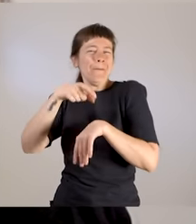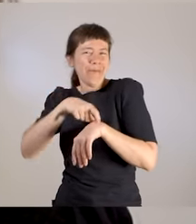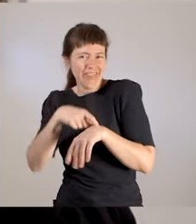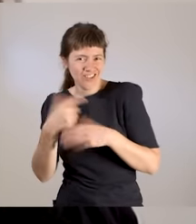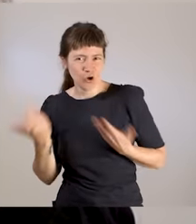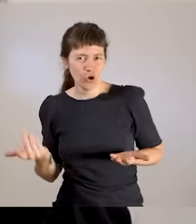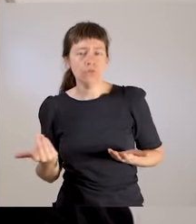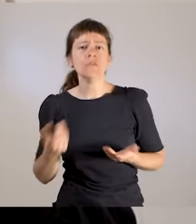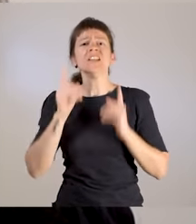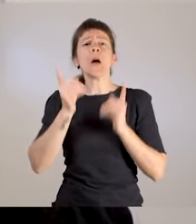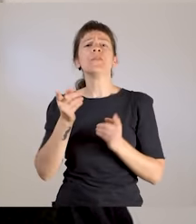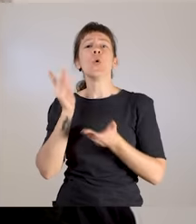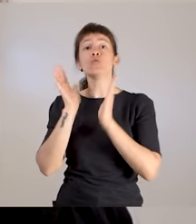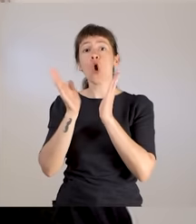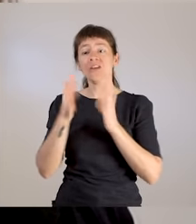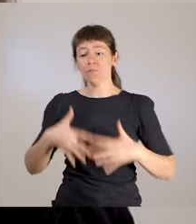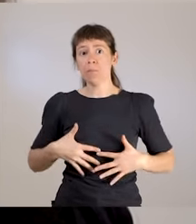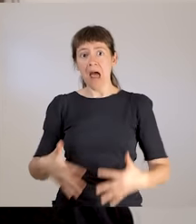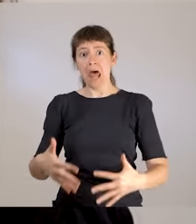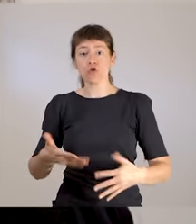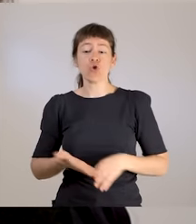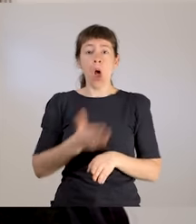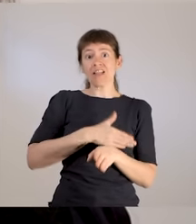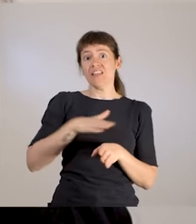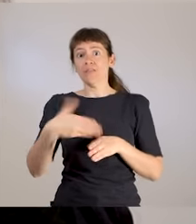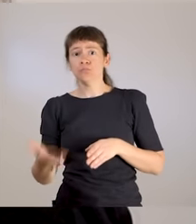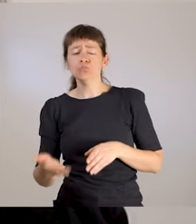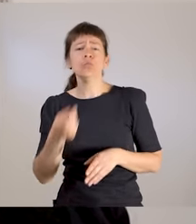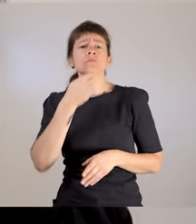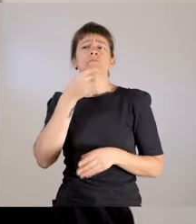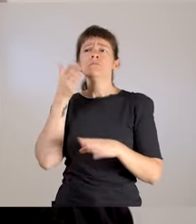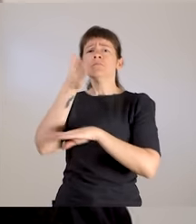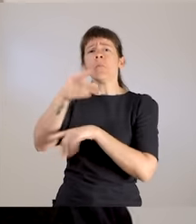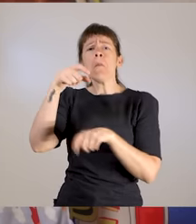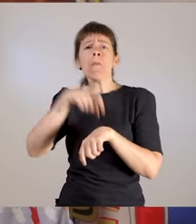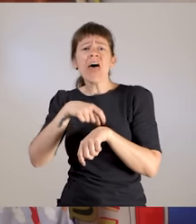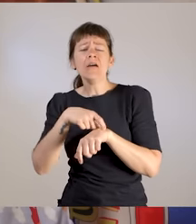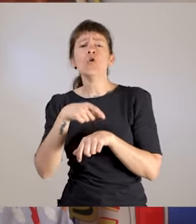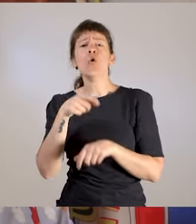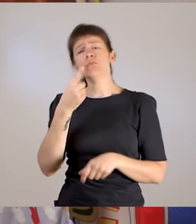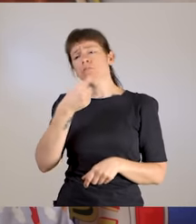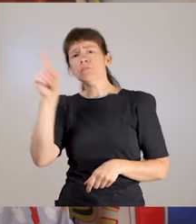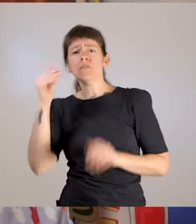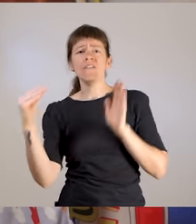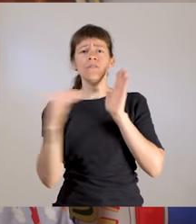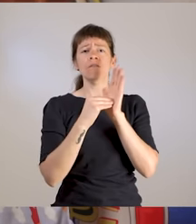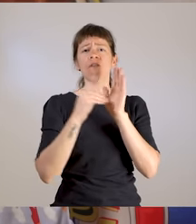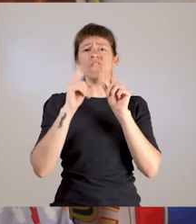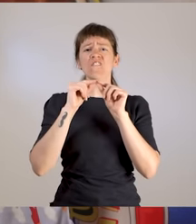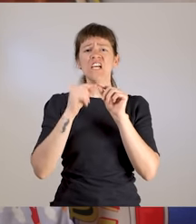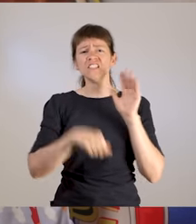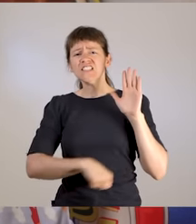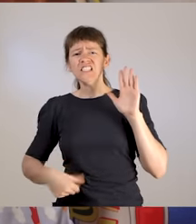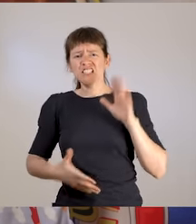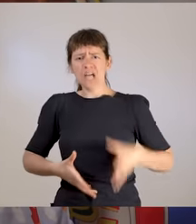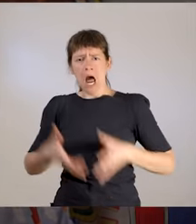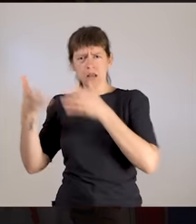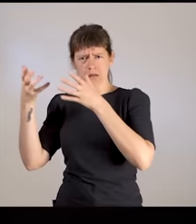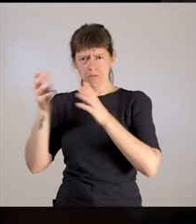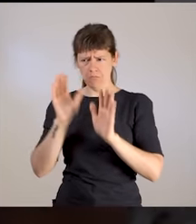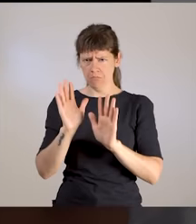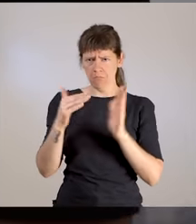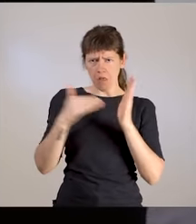embarazada y vayas un servicio médico donde te hagan una cesárea programada, sí o sí, sin importar que estés en condiciones de tener un parto